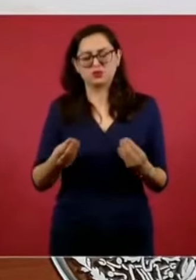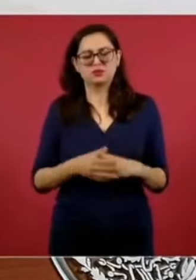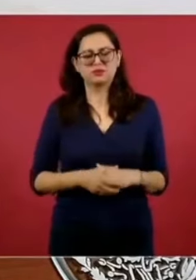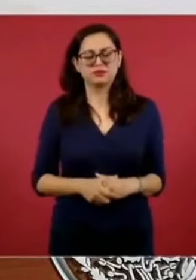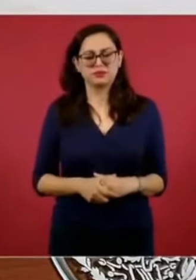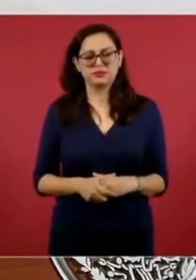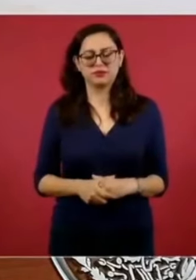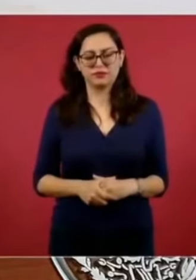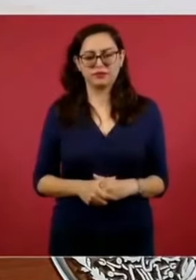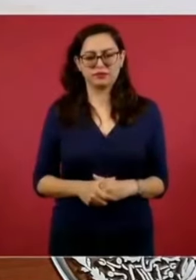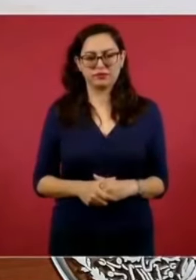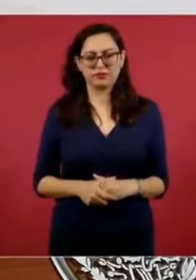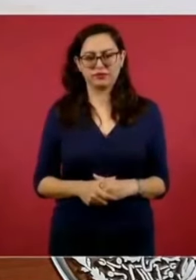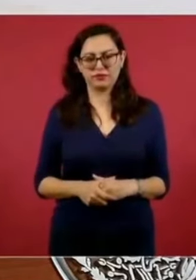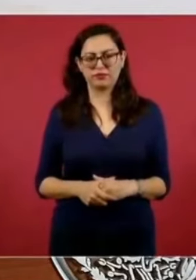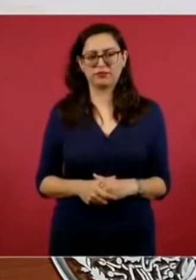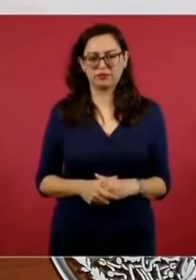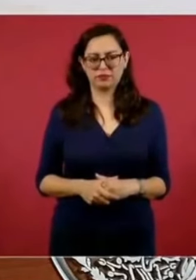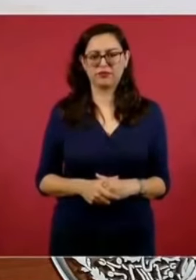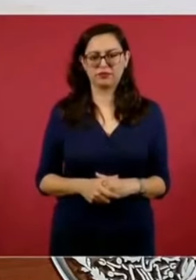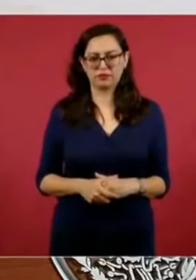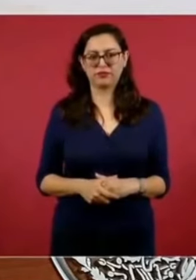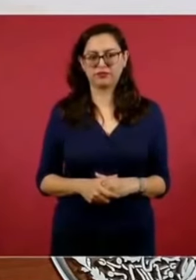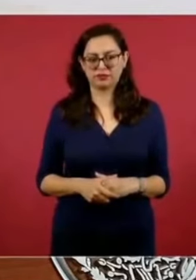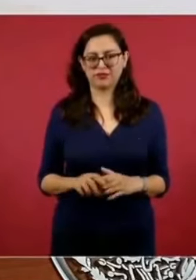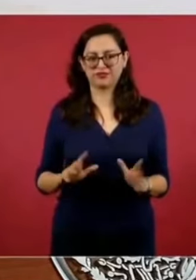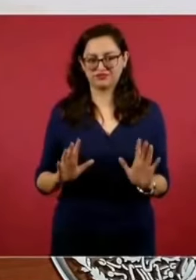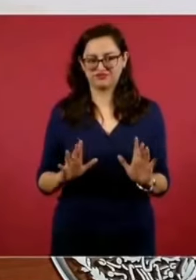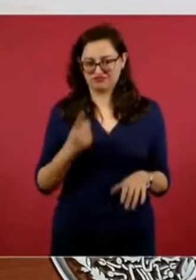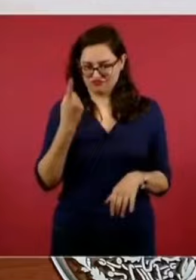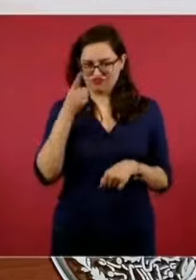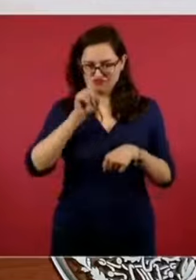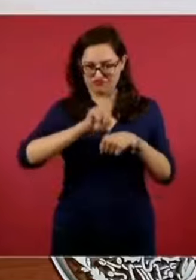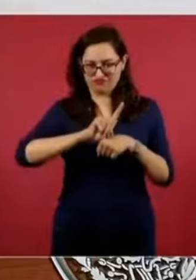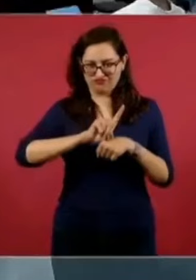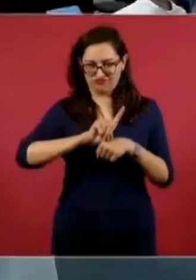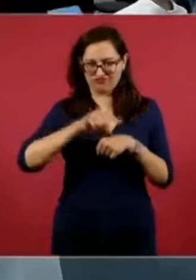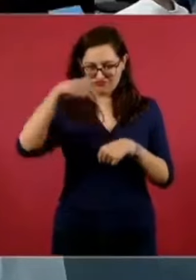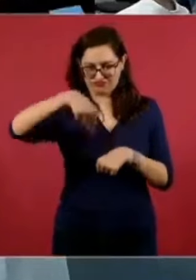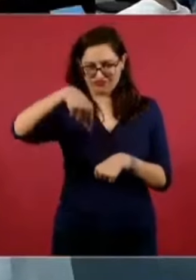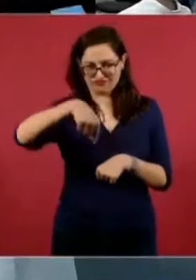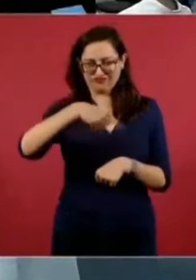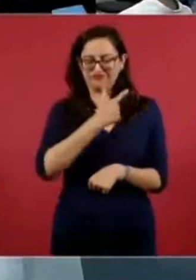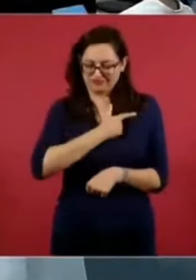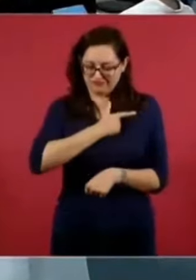Y les vamos a hacer un programita que les va a gustar, aquí.